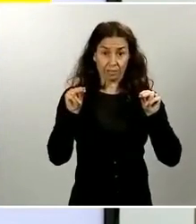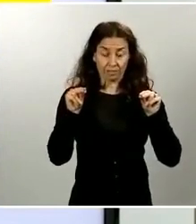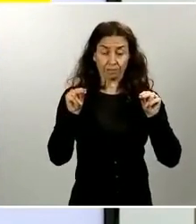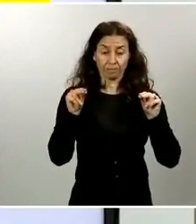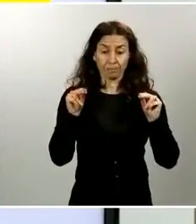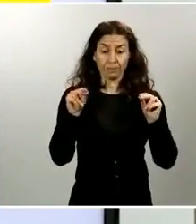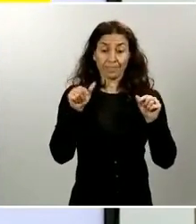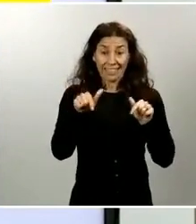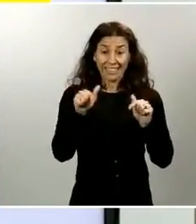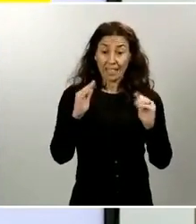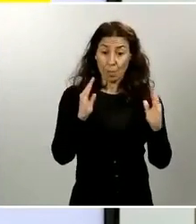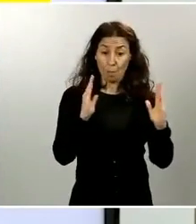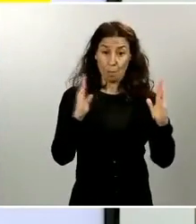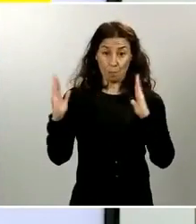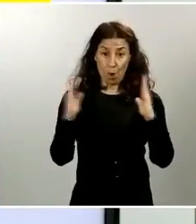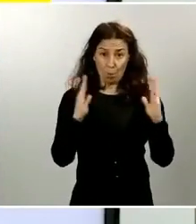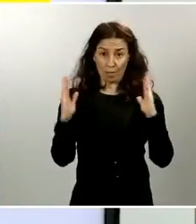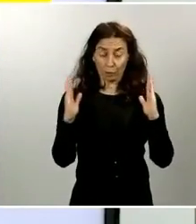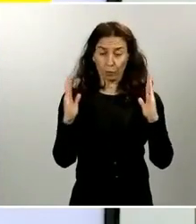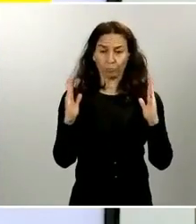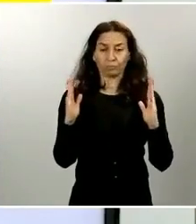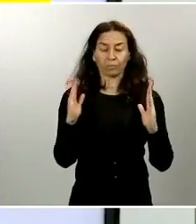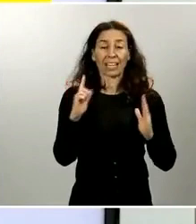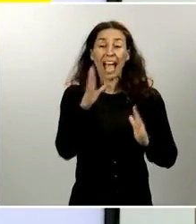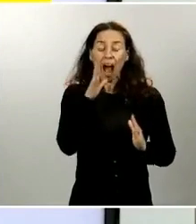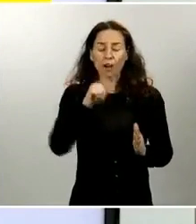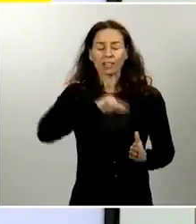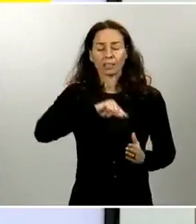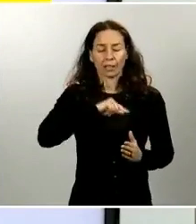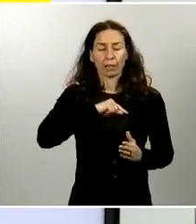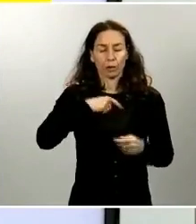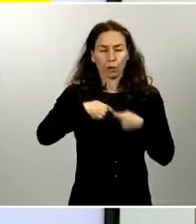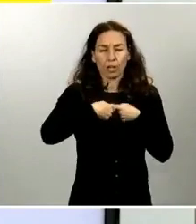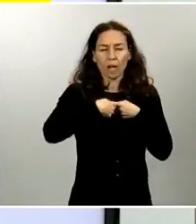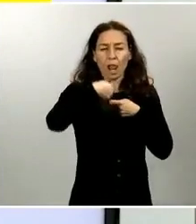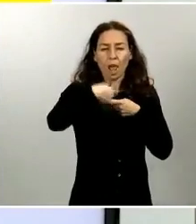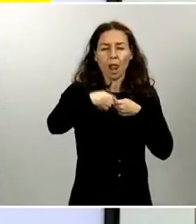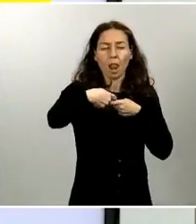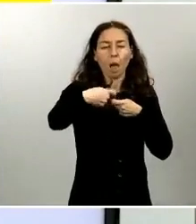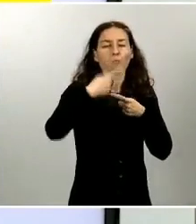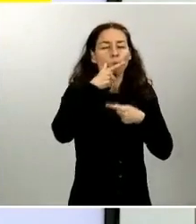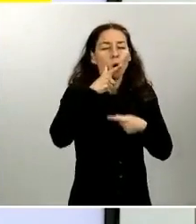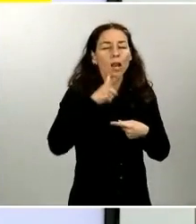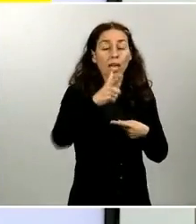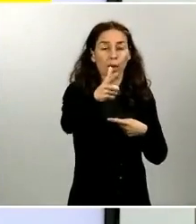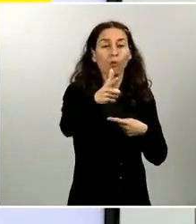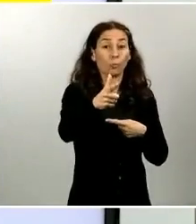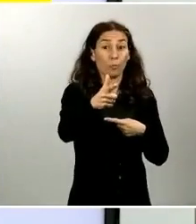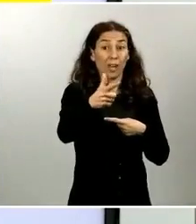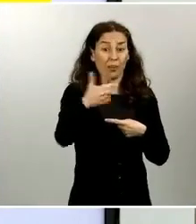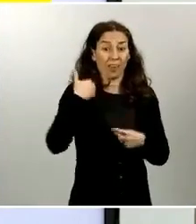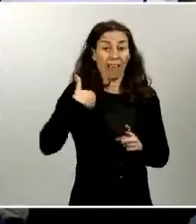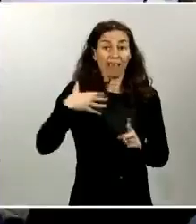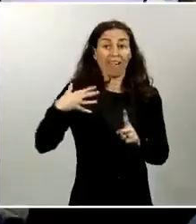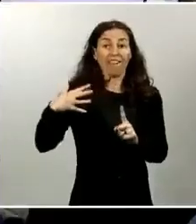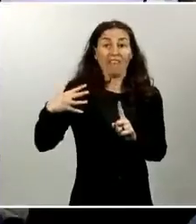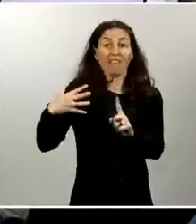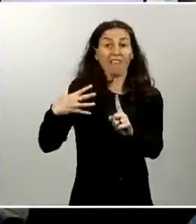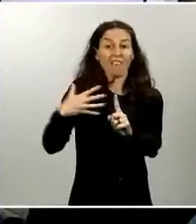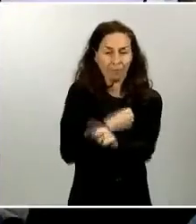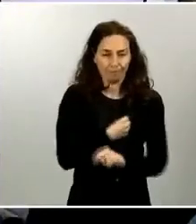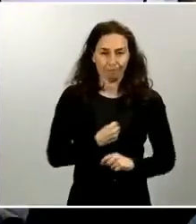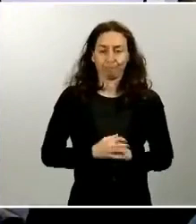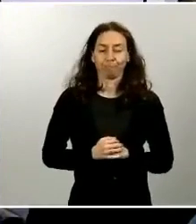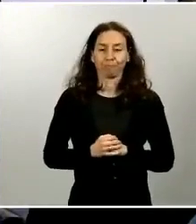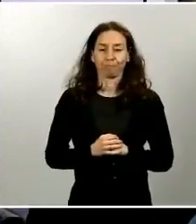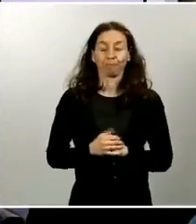aunque parezca lejos, está a un día más cerca de alcanzar. Muchas gracias. Muchas gracias,